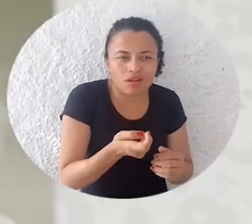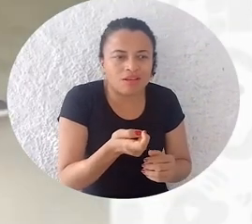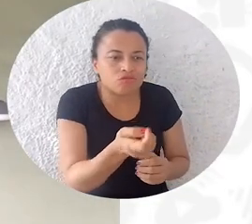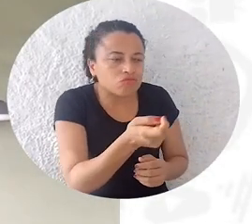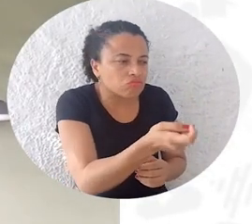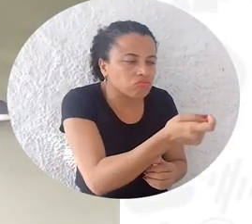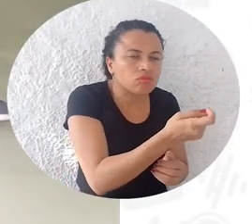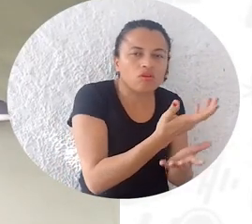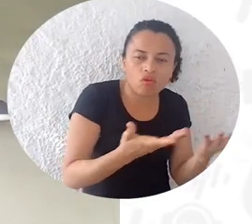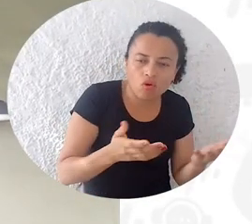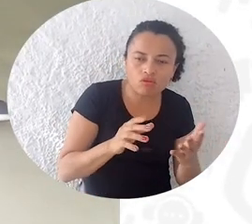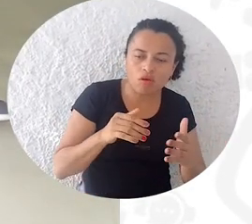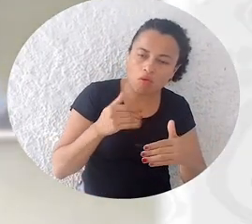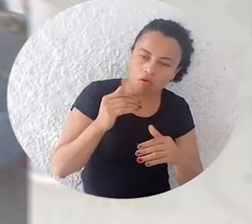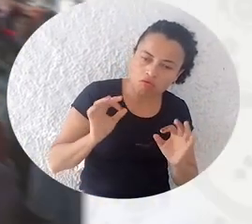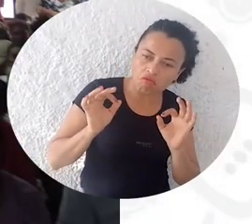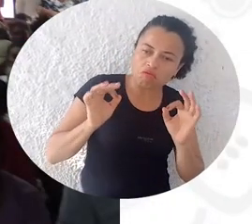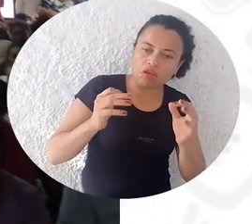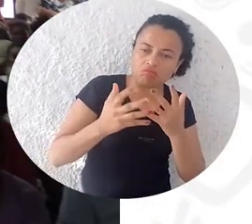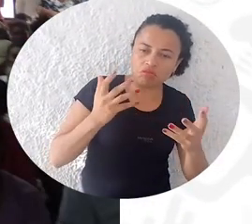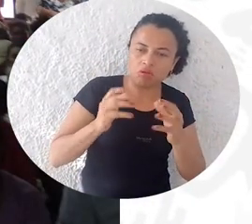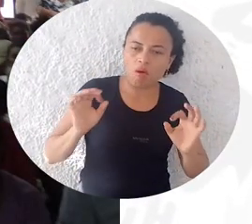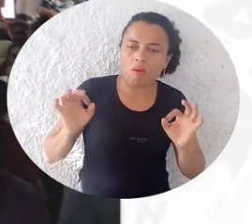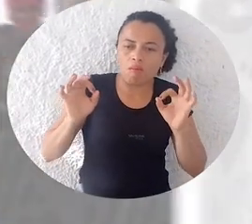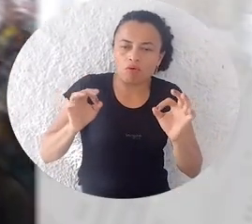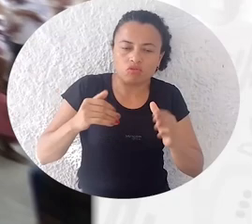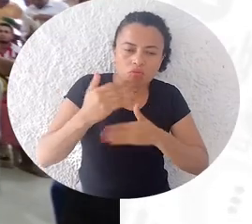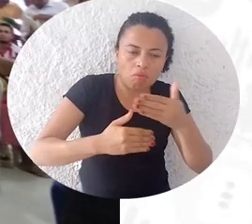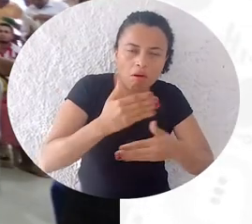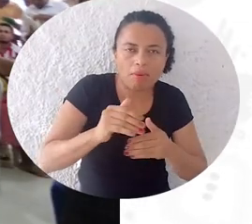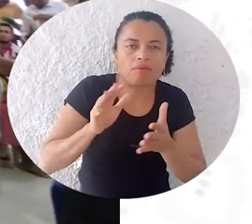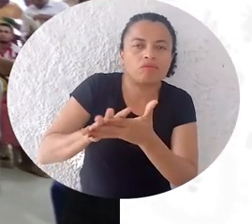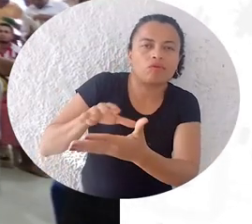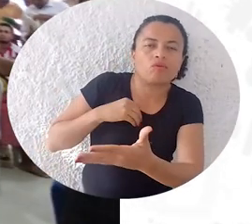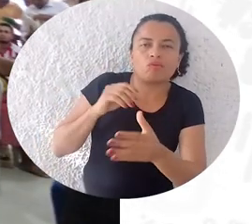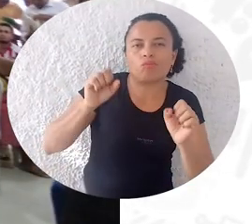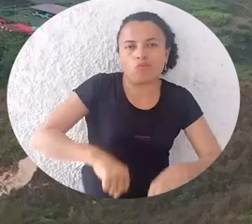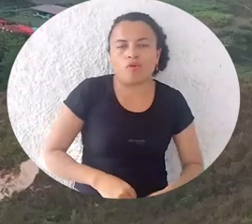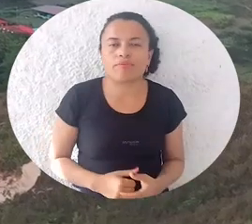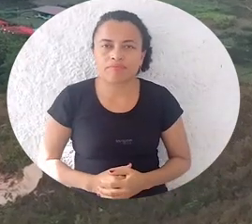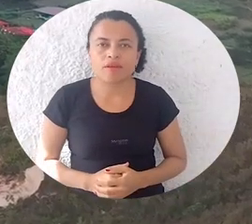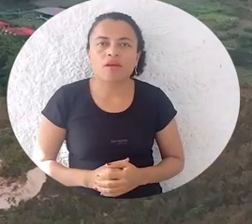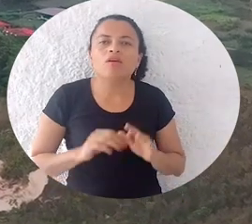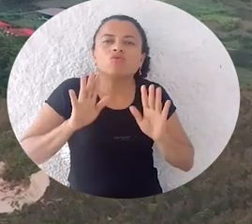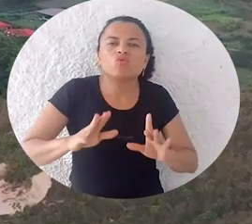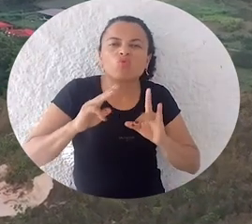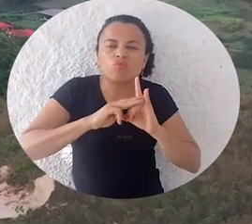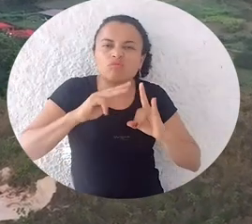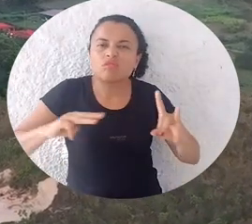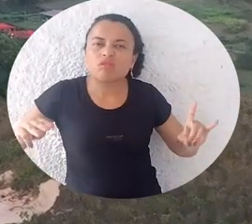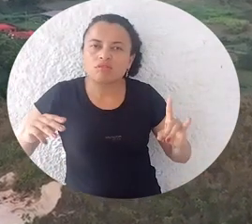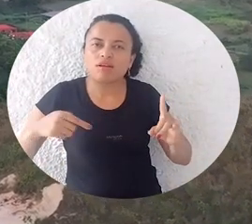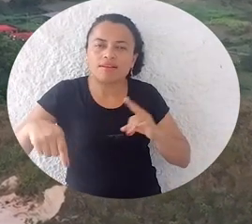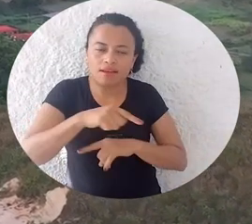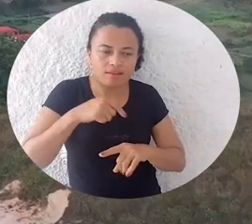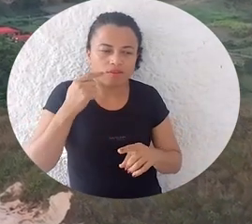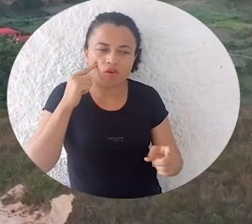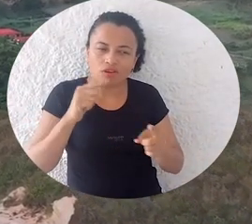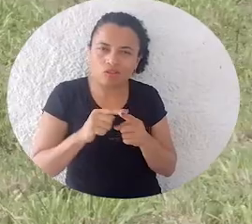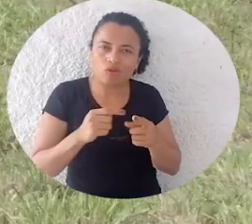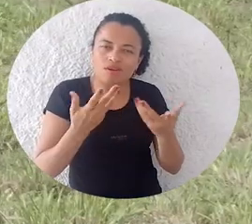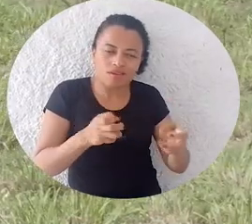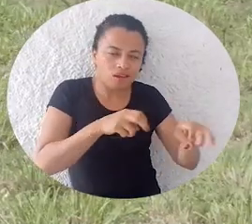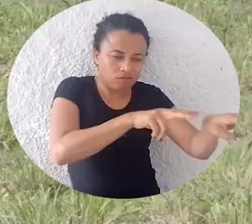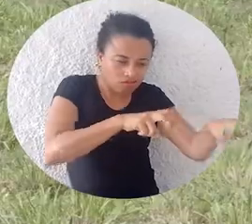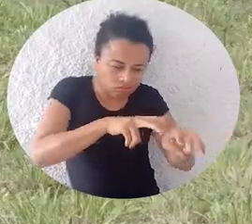sistemas, la eficiencia que tienen, los esquemas que se están planteando y lo puedan replicar. La Universidad del Magdalena, en su apuesta por